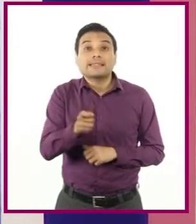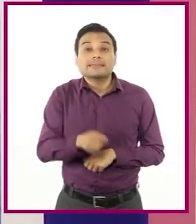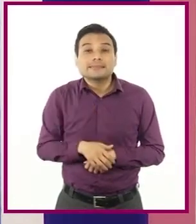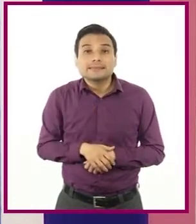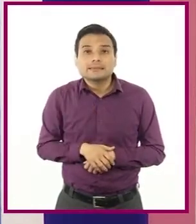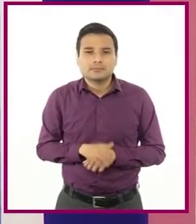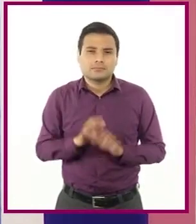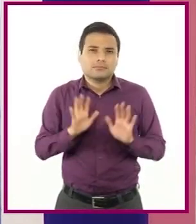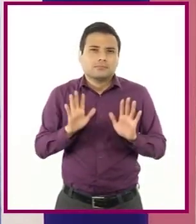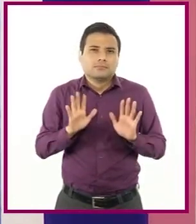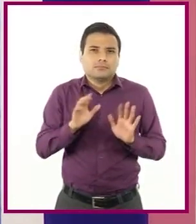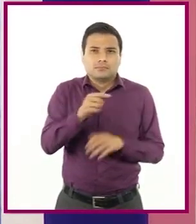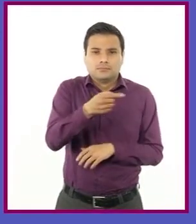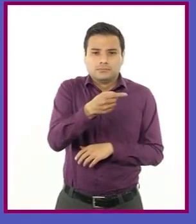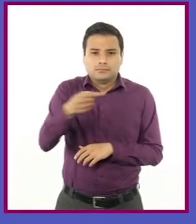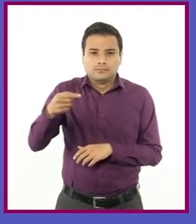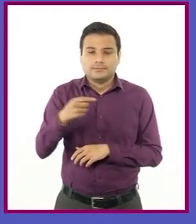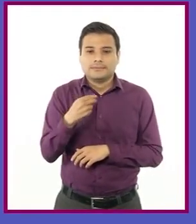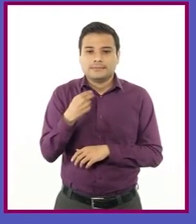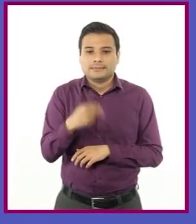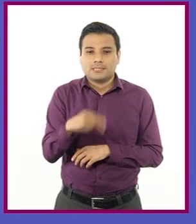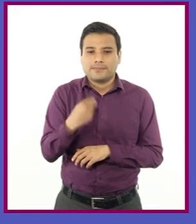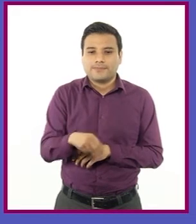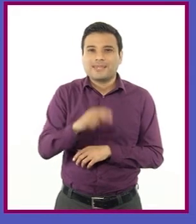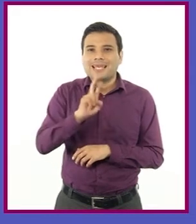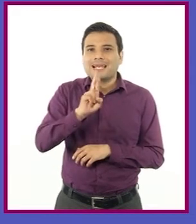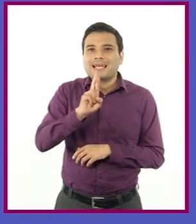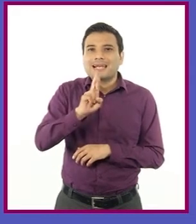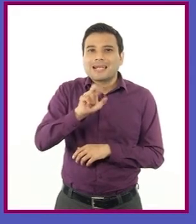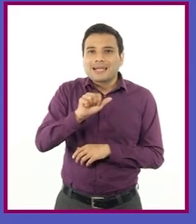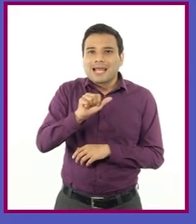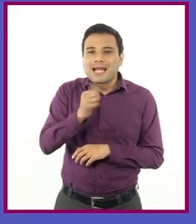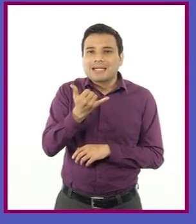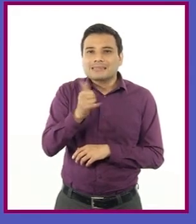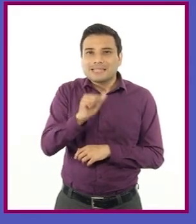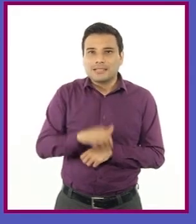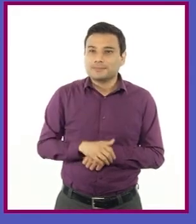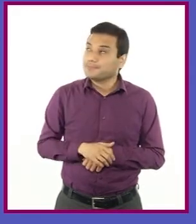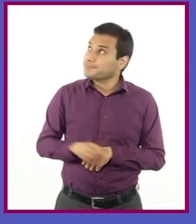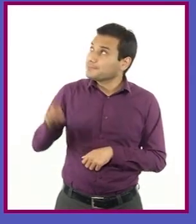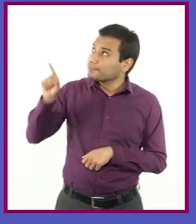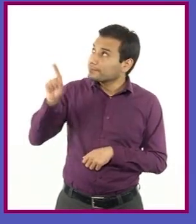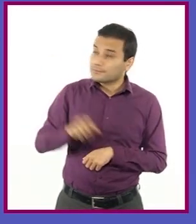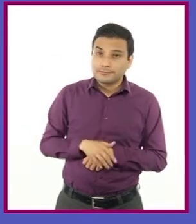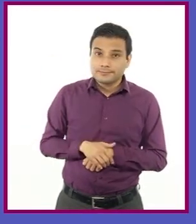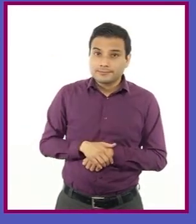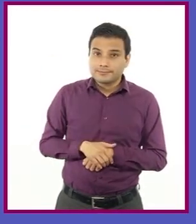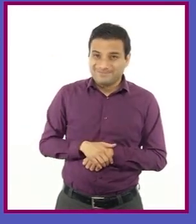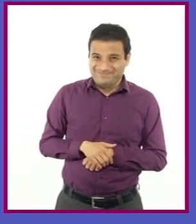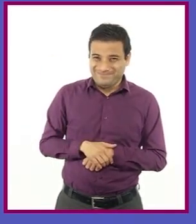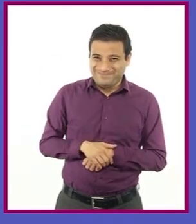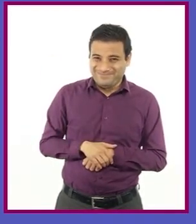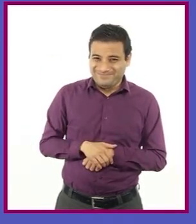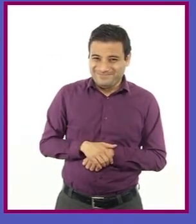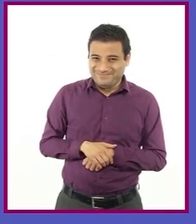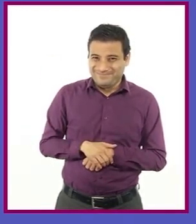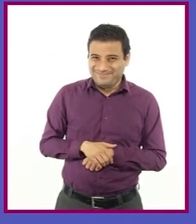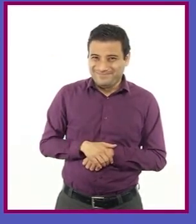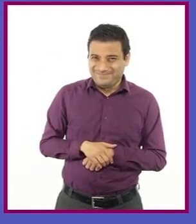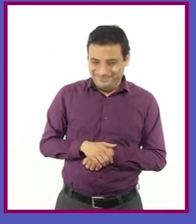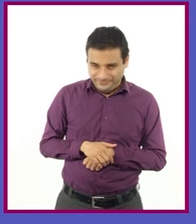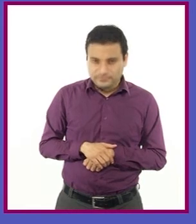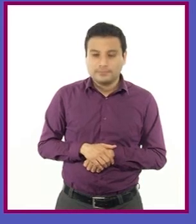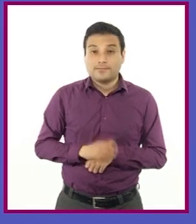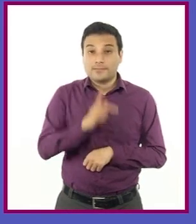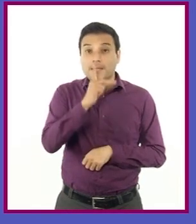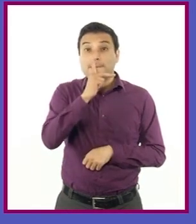horizontal llamado raya. Su longitud es mayor que la del guión corto, el que utilizamos para separar palabras